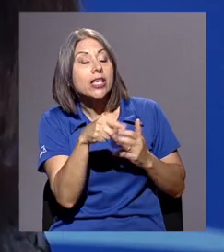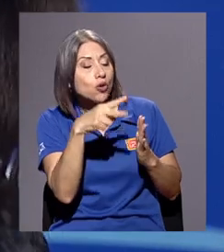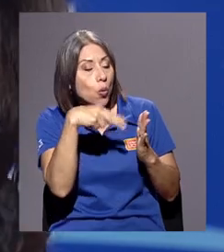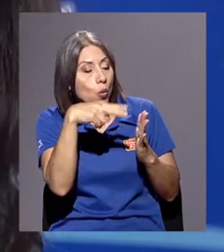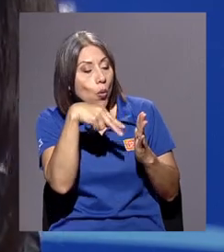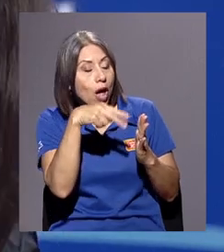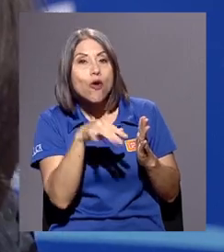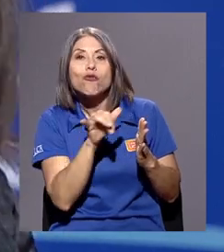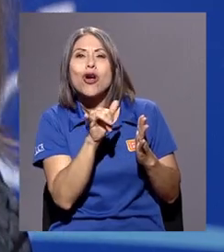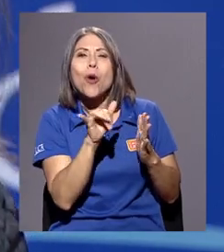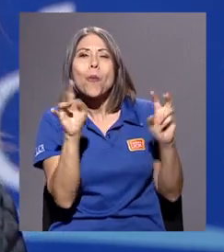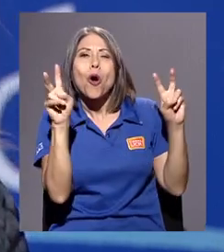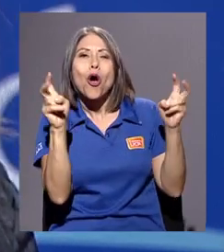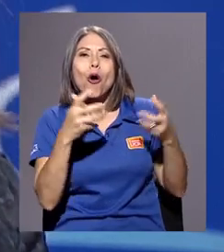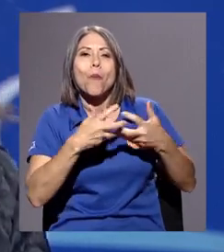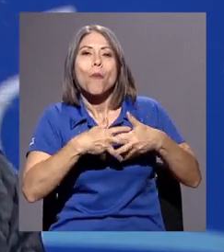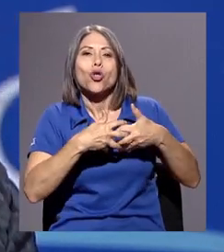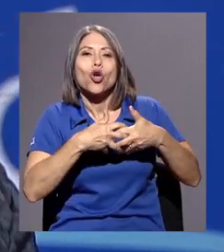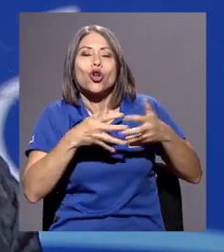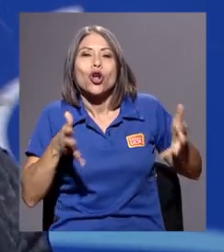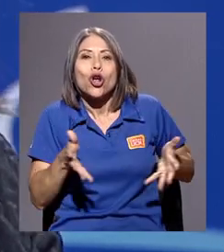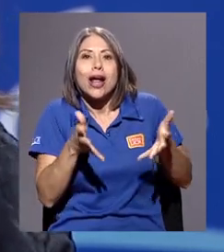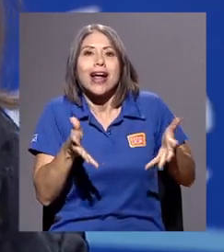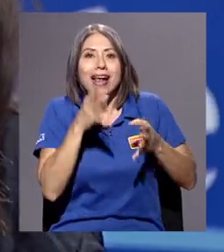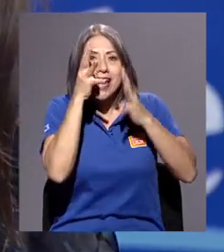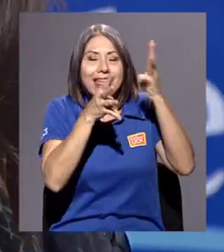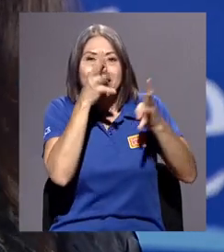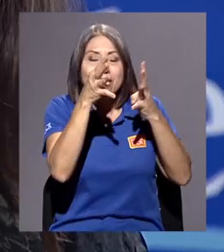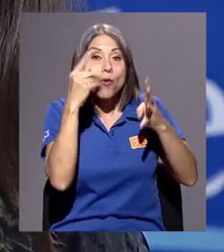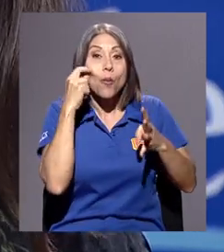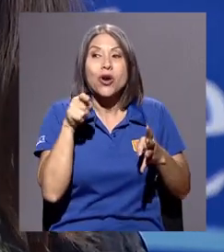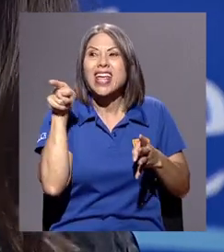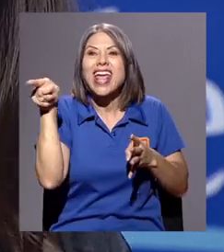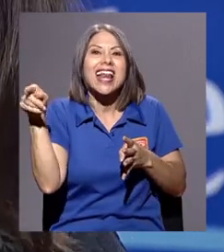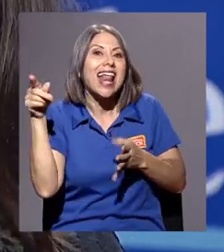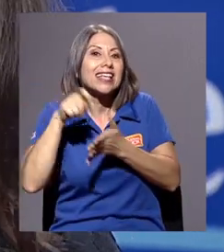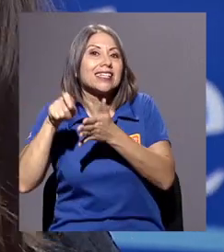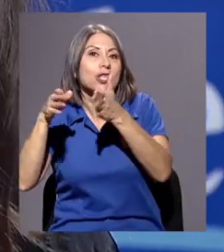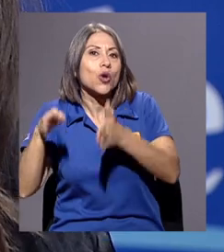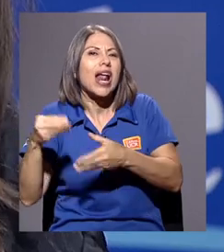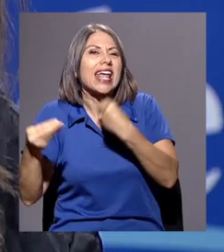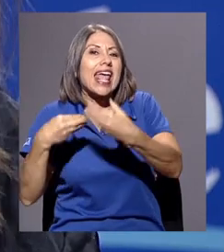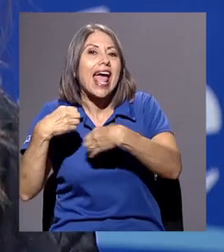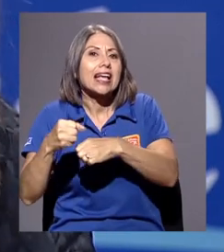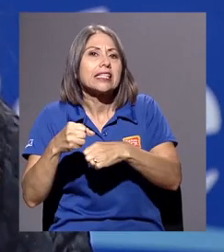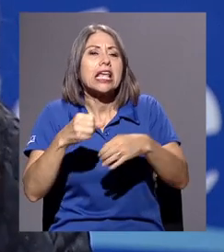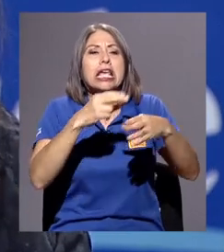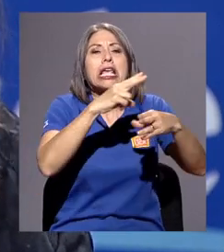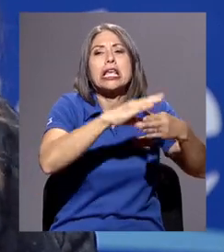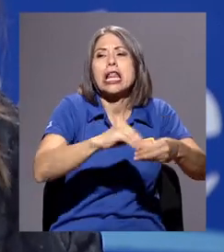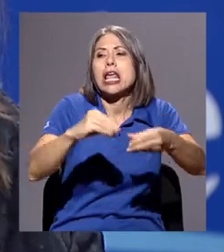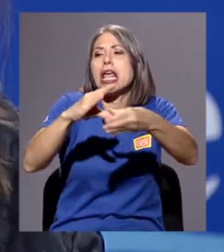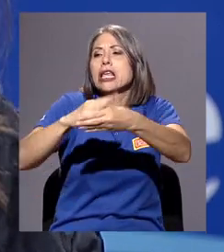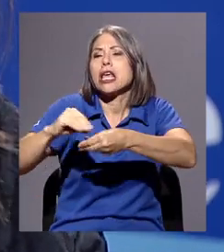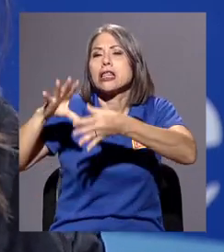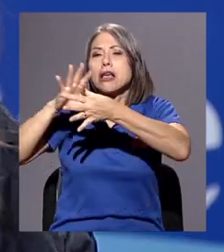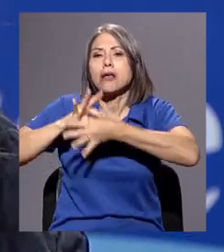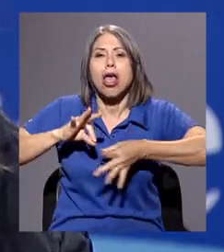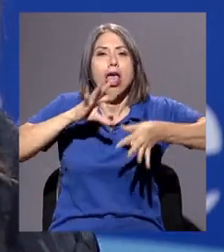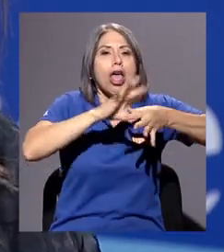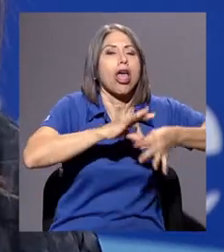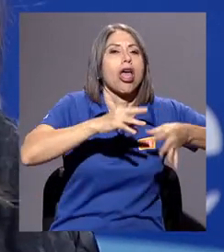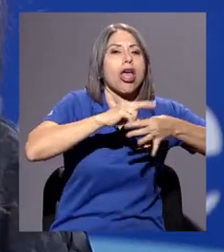creativo que utilizamos... Inspiración. Porque ella lo que hace es recolectar historias y leyendas y estudiar la